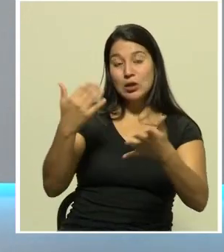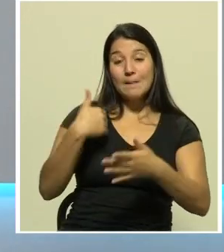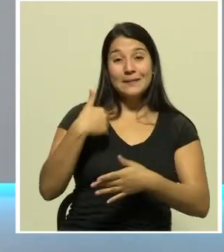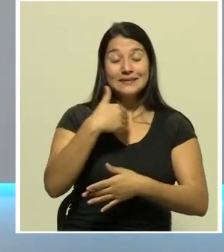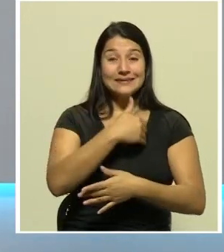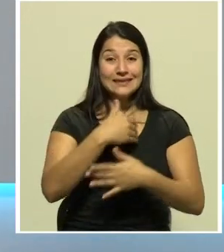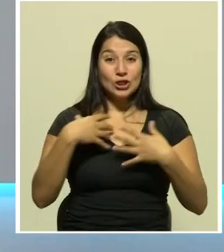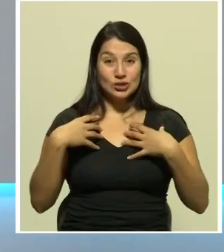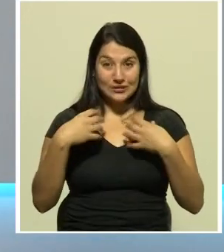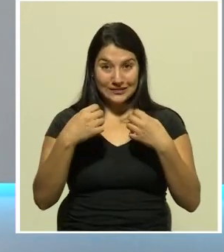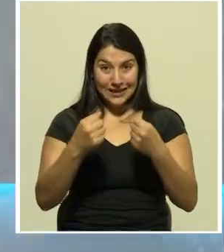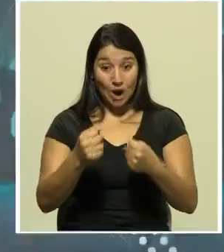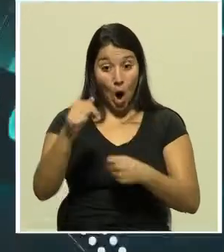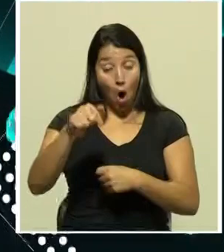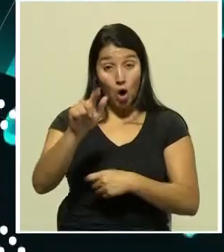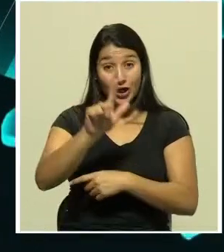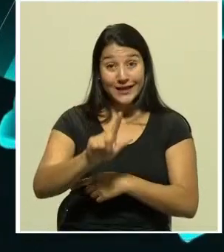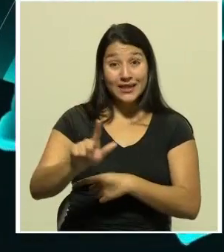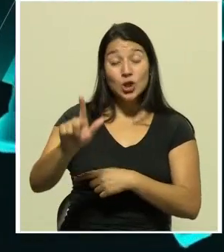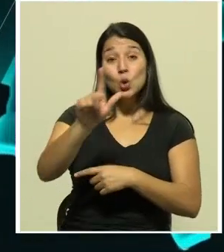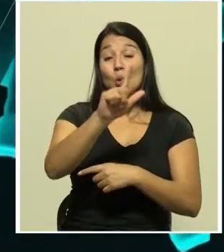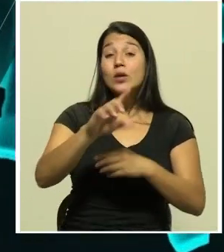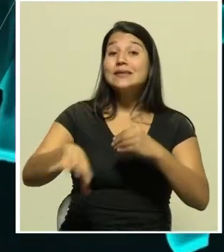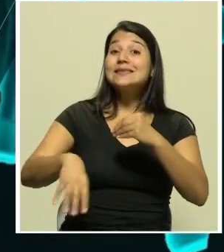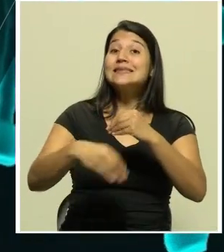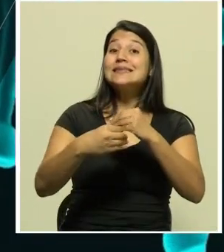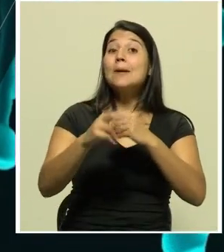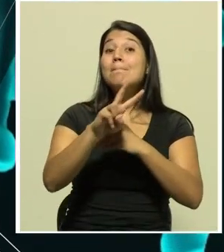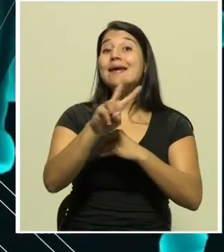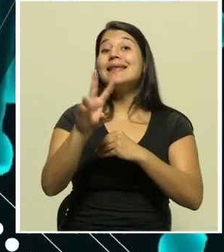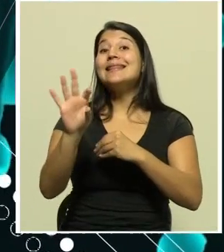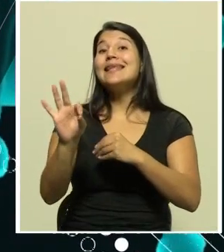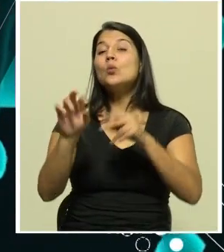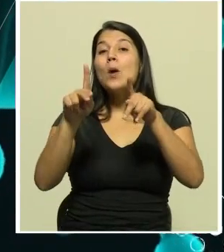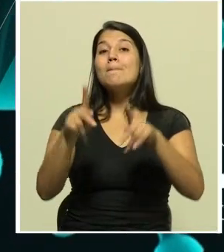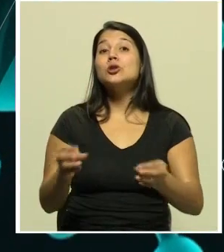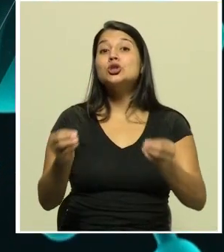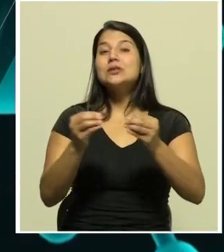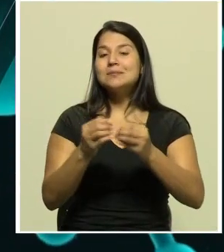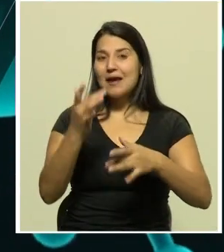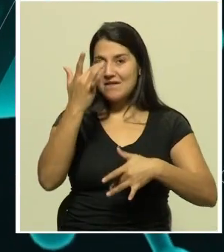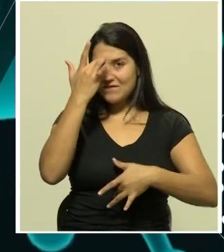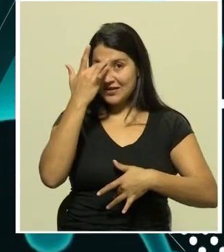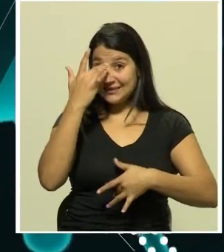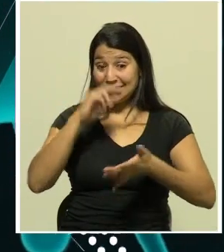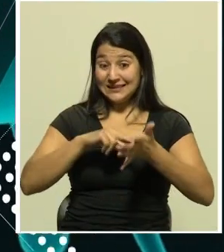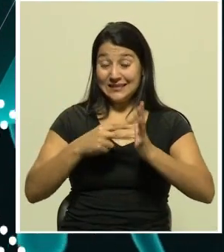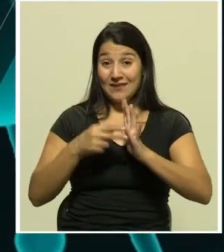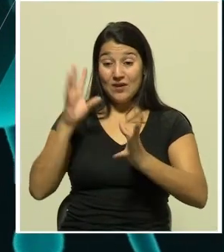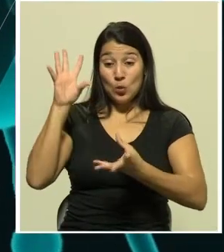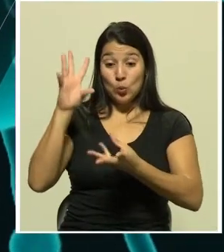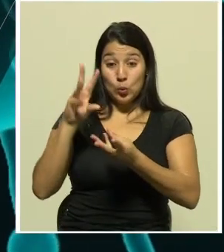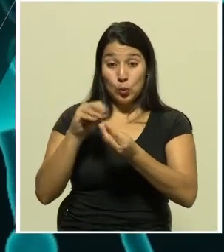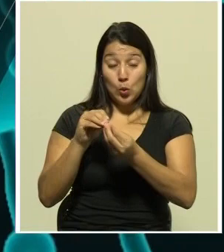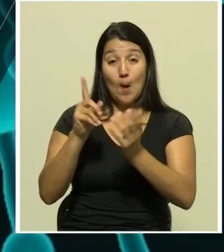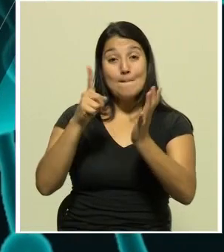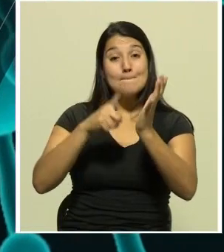Salud. A este lunes hay 29 nuevos casos. Casos acumulados tenemos en total 1